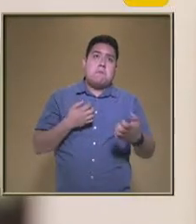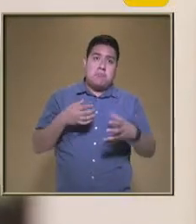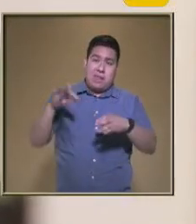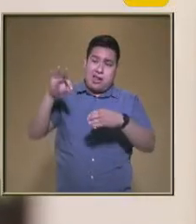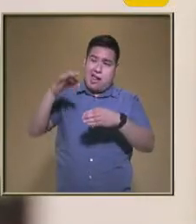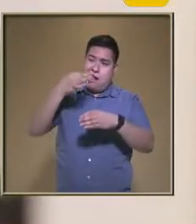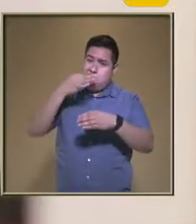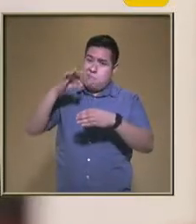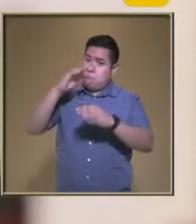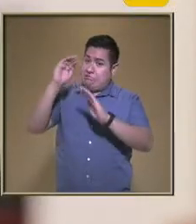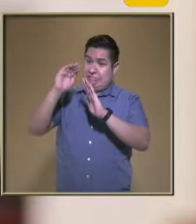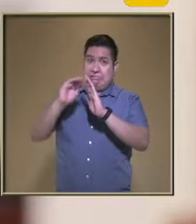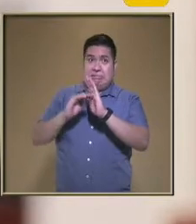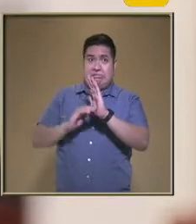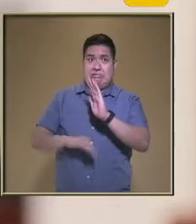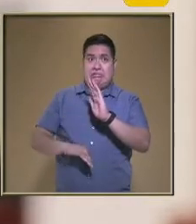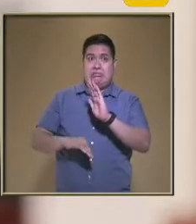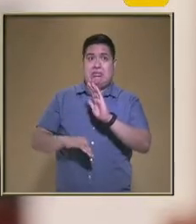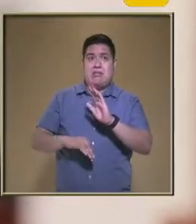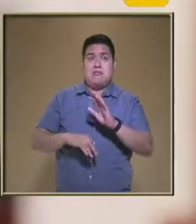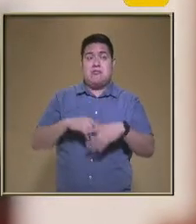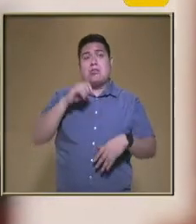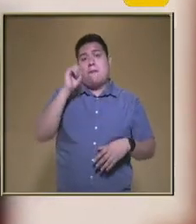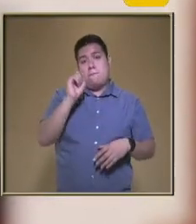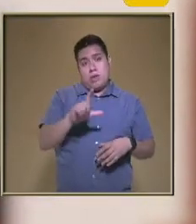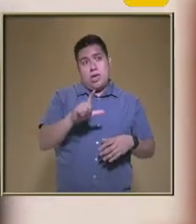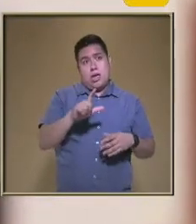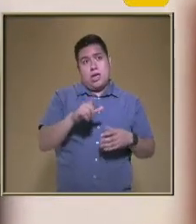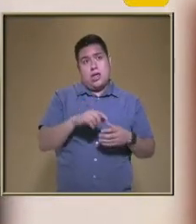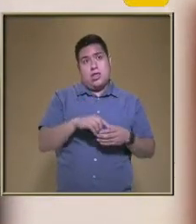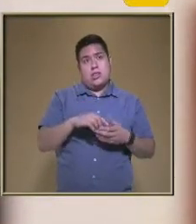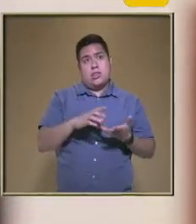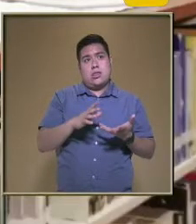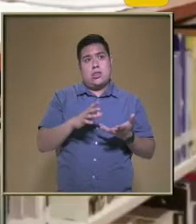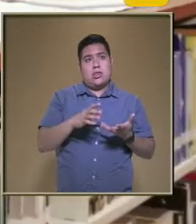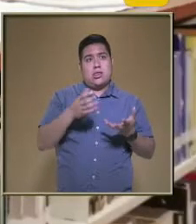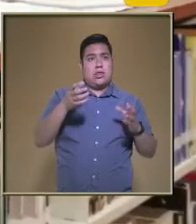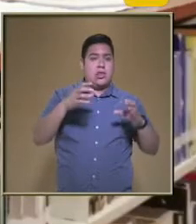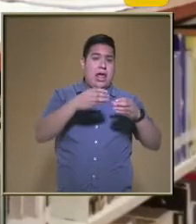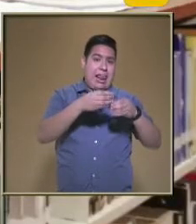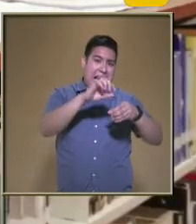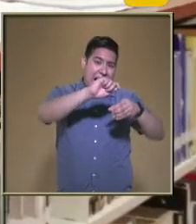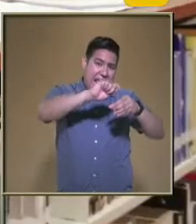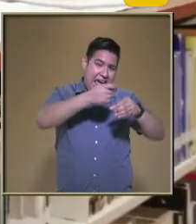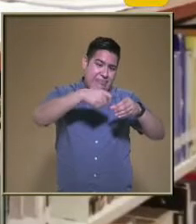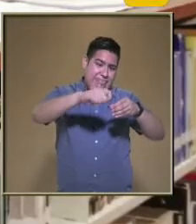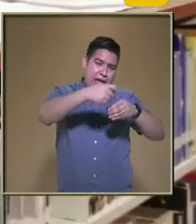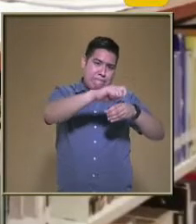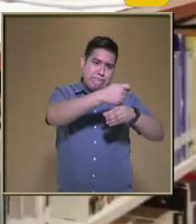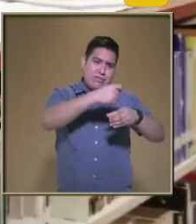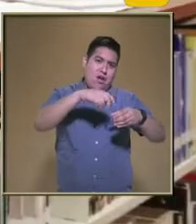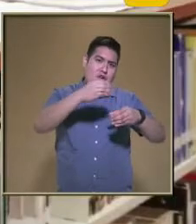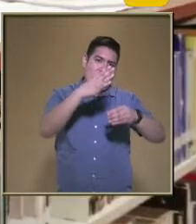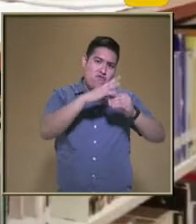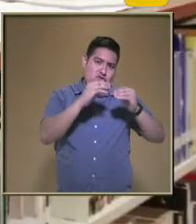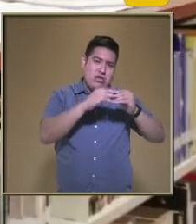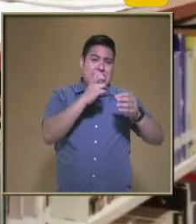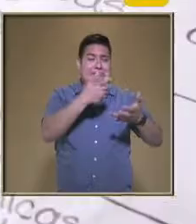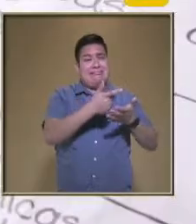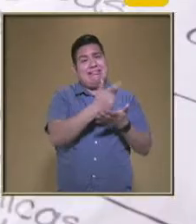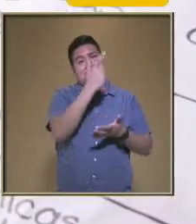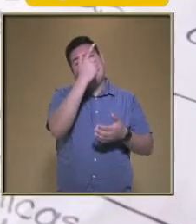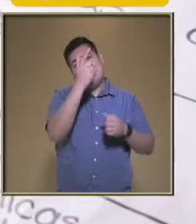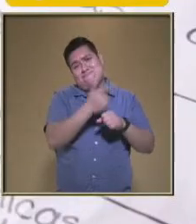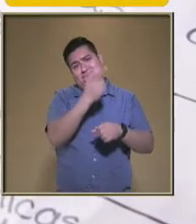Yo también voy a empezar A moderar mi consumo Pero de fruta de almíbar Y de comida capeada Porque así tienen Mucha azúcar y grasa Yo diría que sí